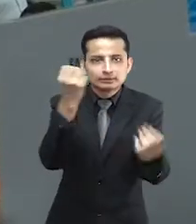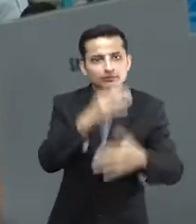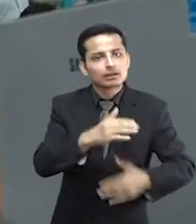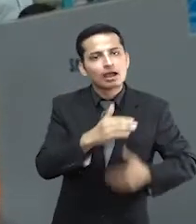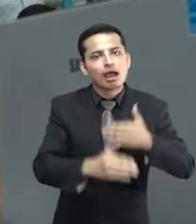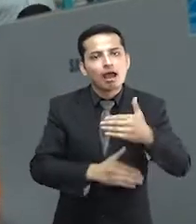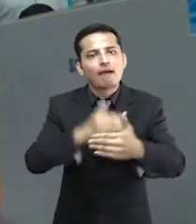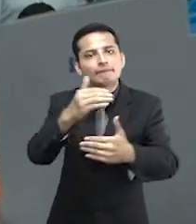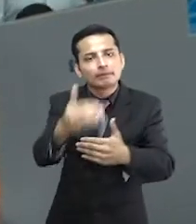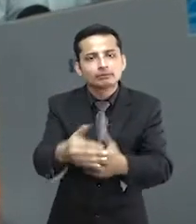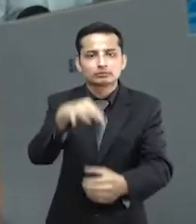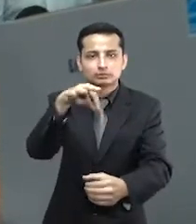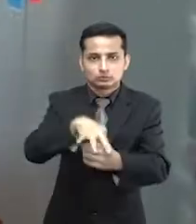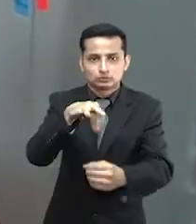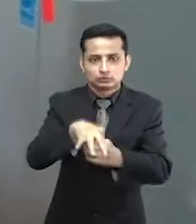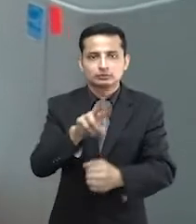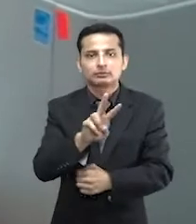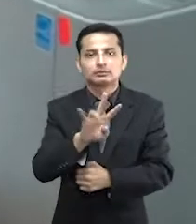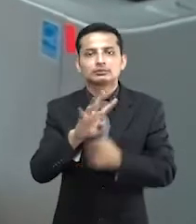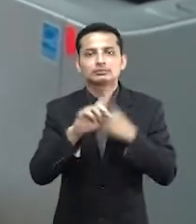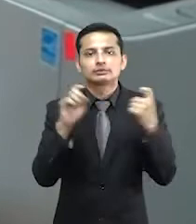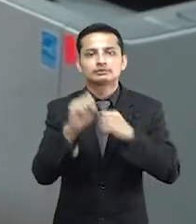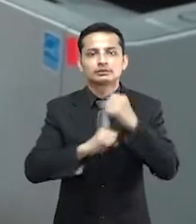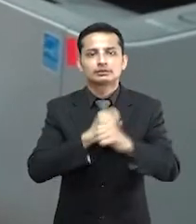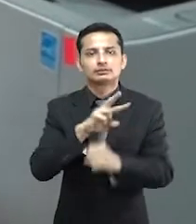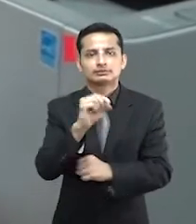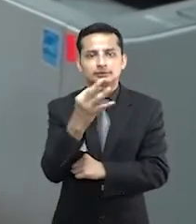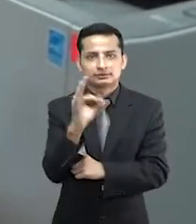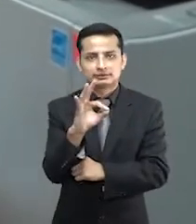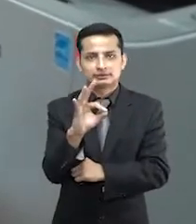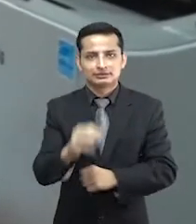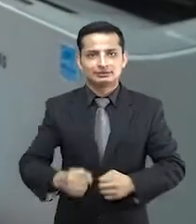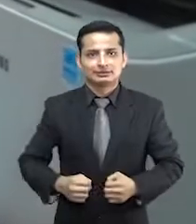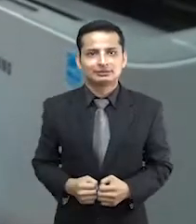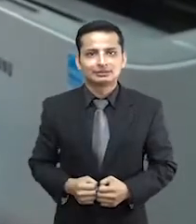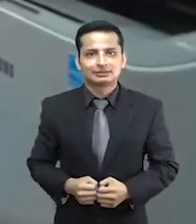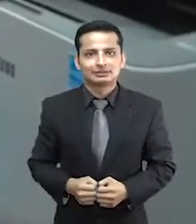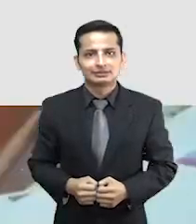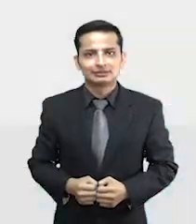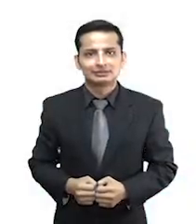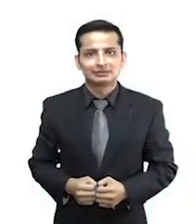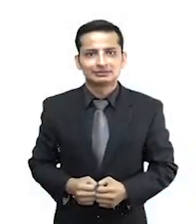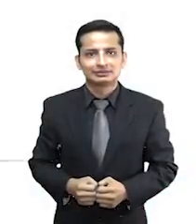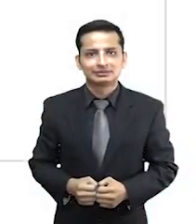avances en la organización de los comicios del próximo 24 de marzo de 2019.